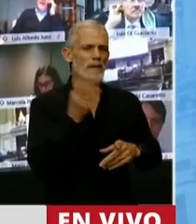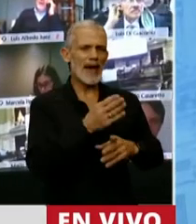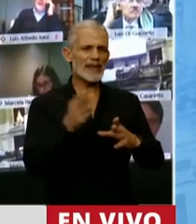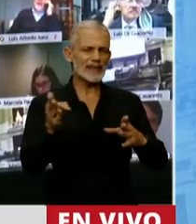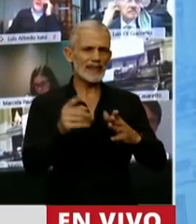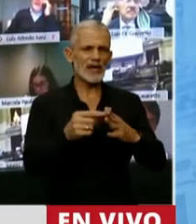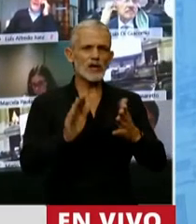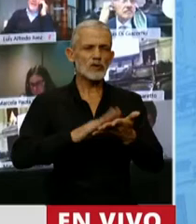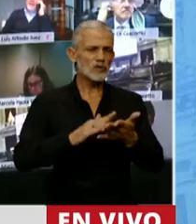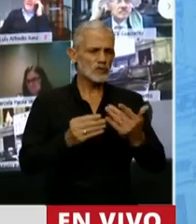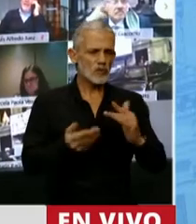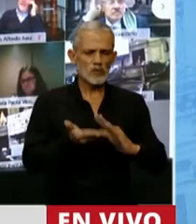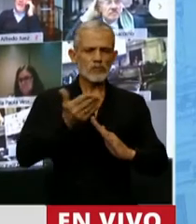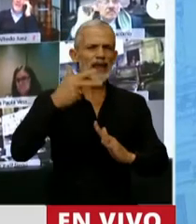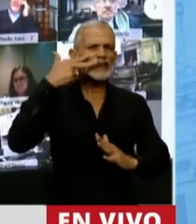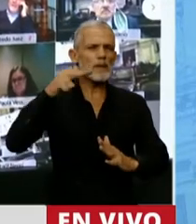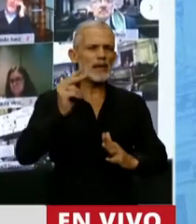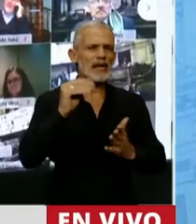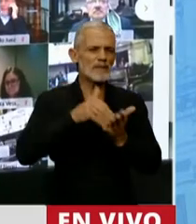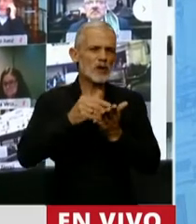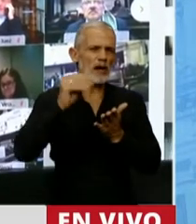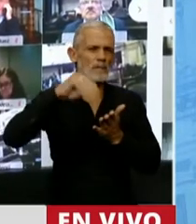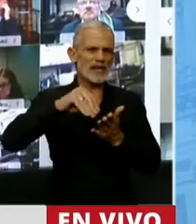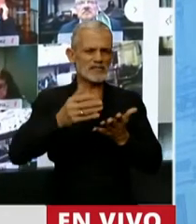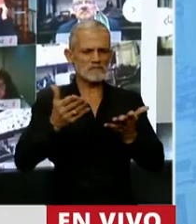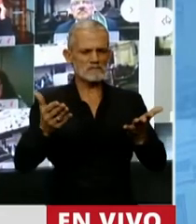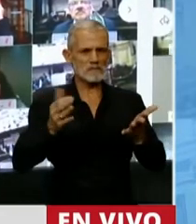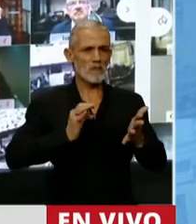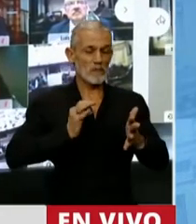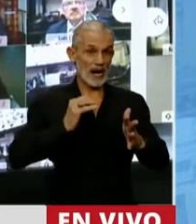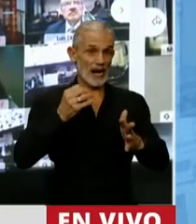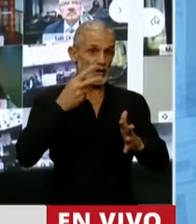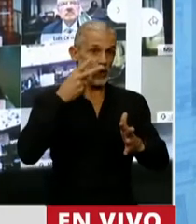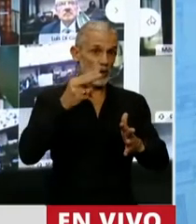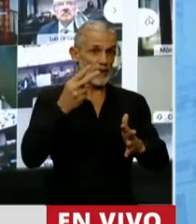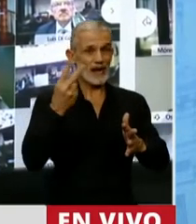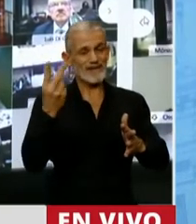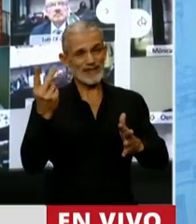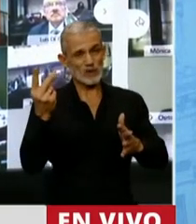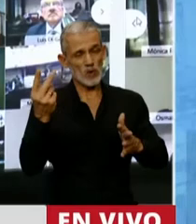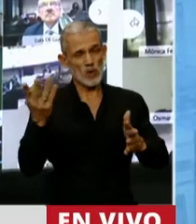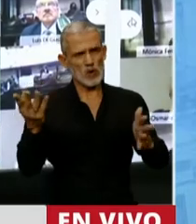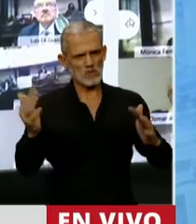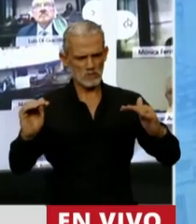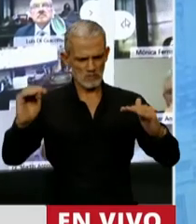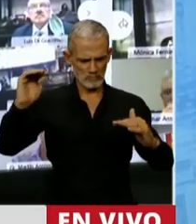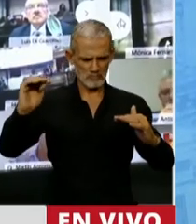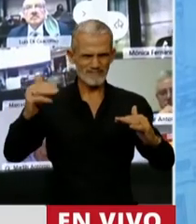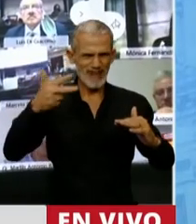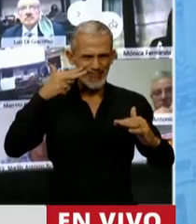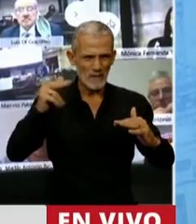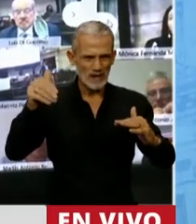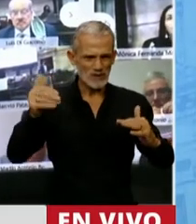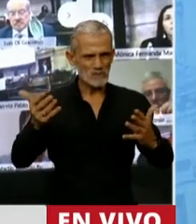hay un aumento de 3.000 millones de pesos en el presupuesto para el año 2021, y que eso en realidad